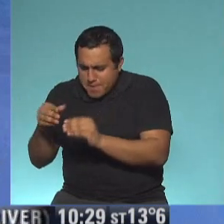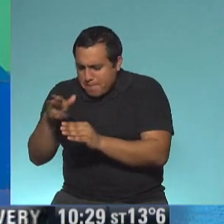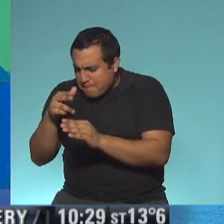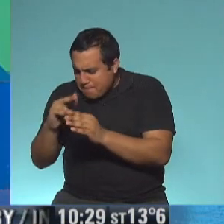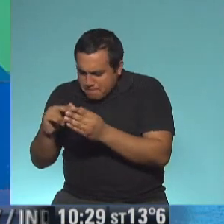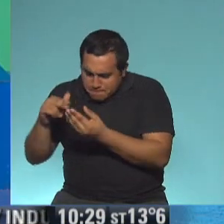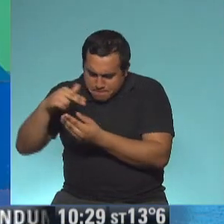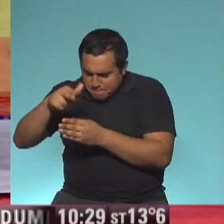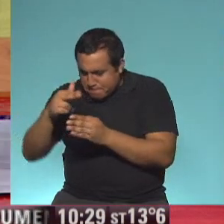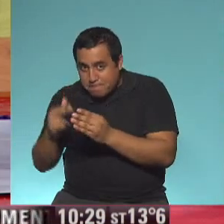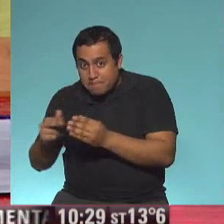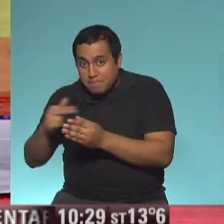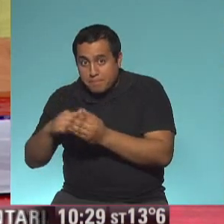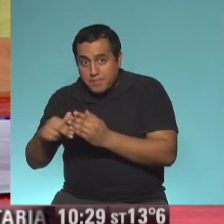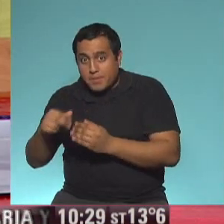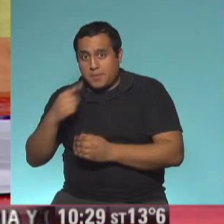arcilla. A ver.